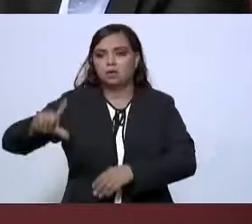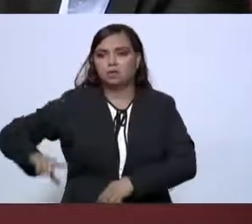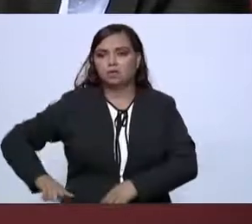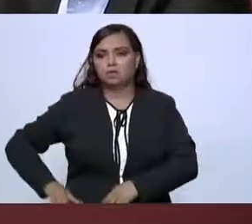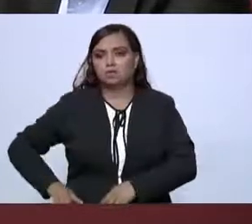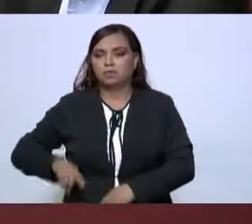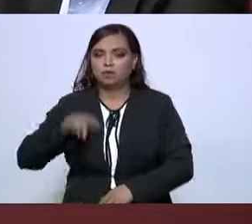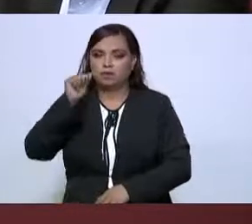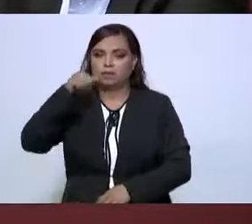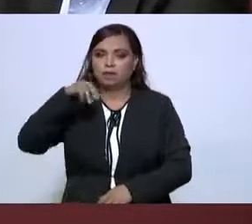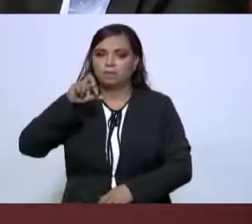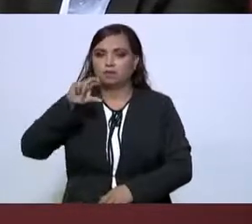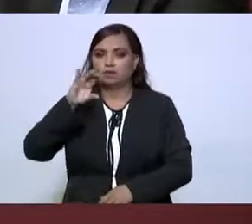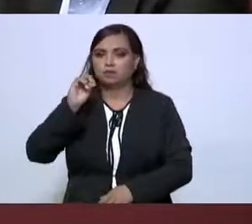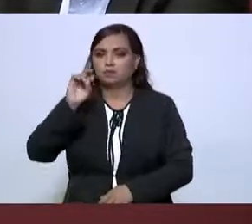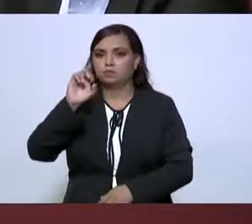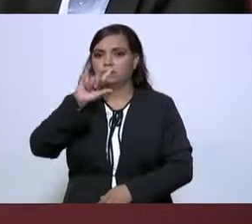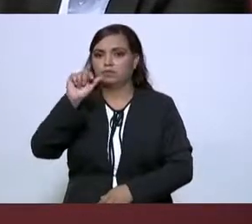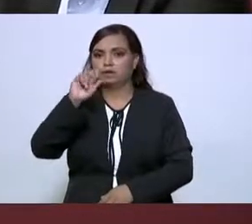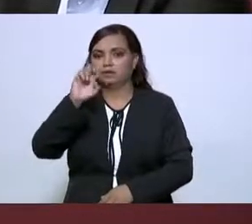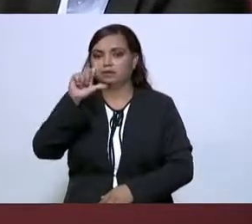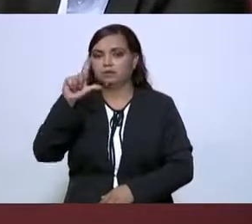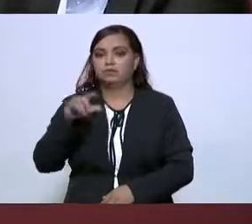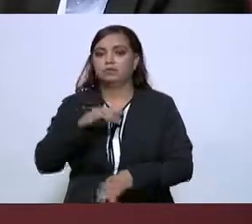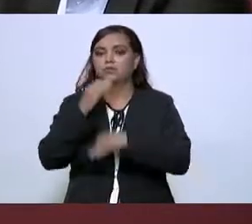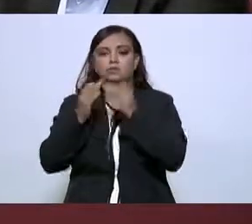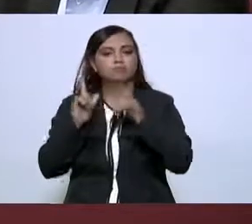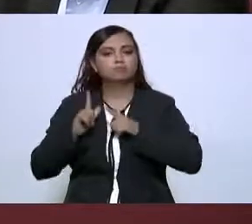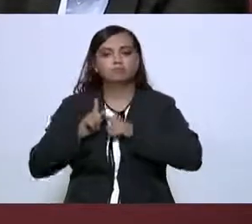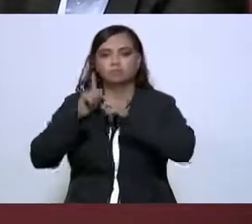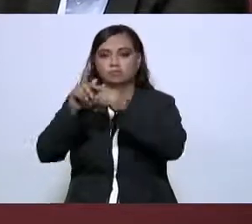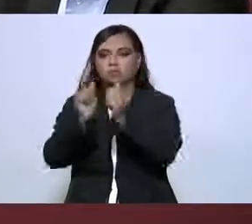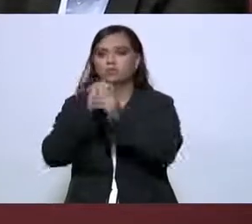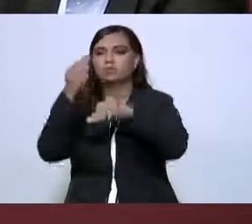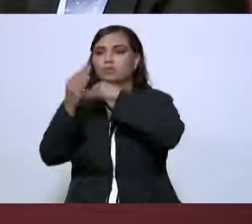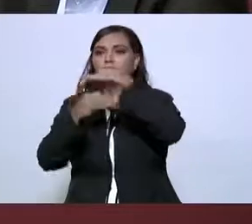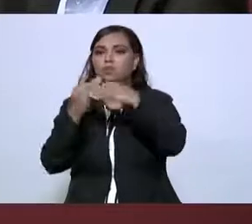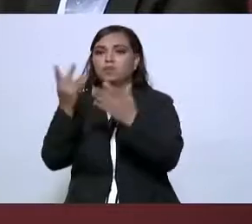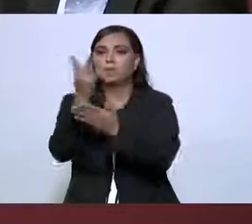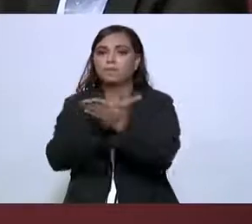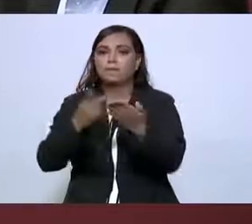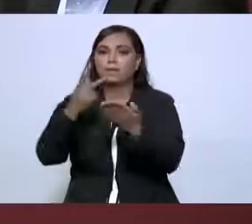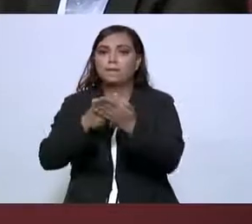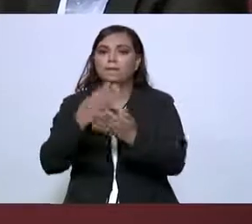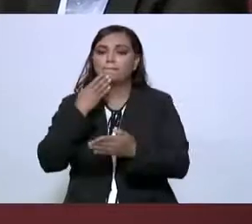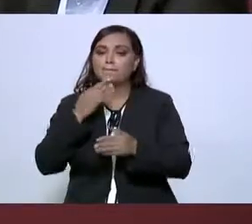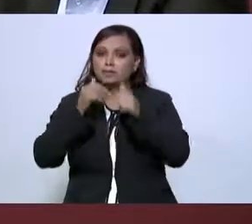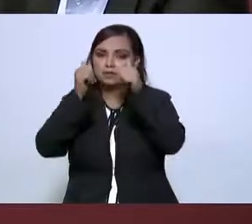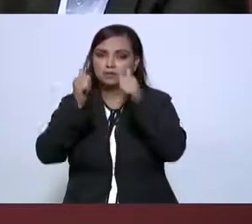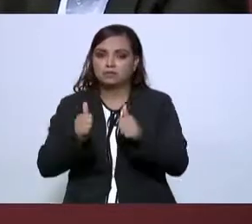Américo Villarreal. Vamos a continuar con todos los programas de bienestar.